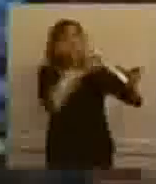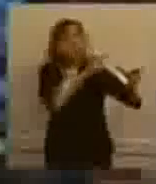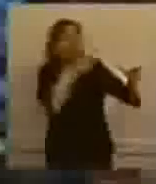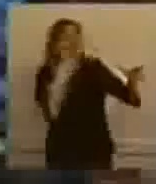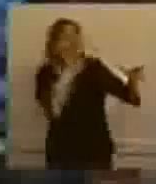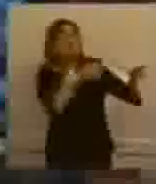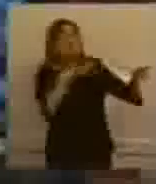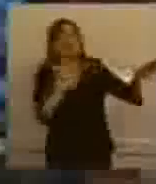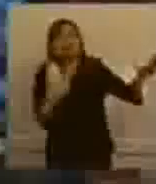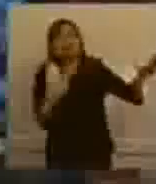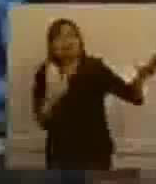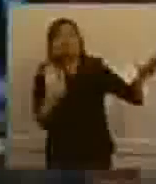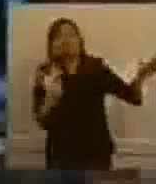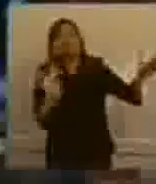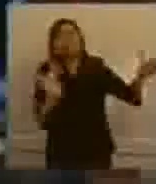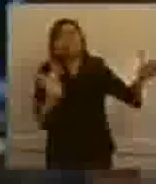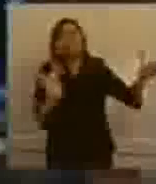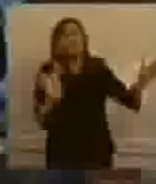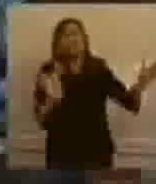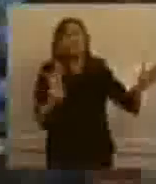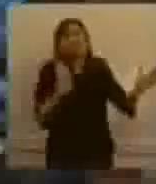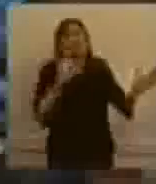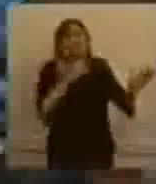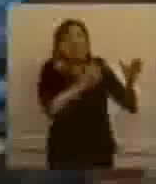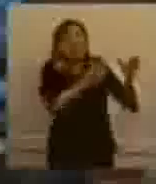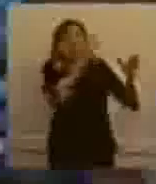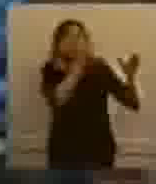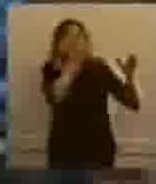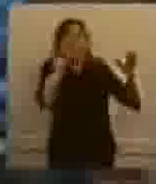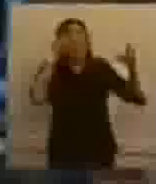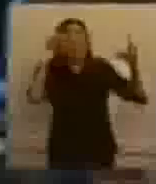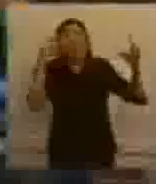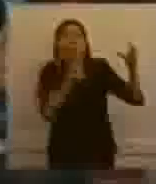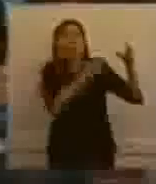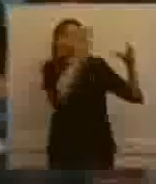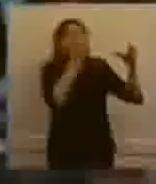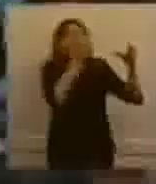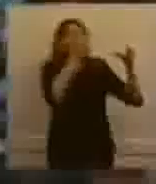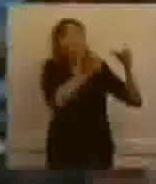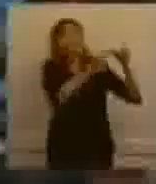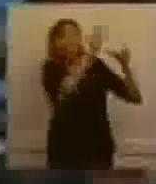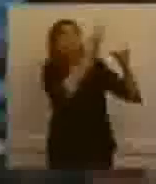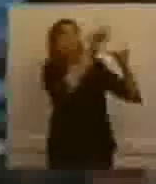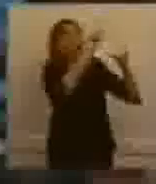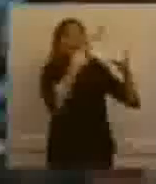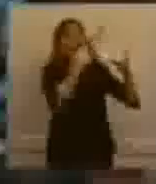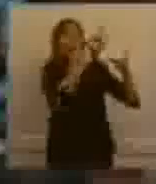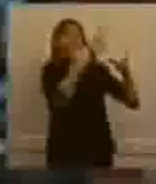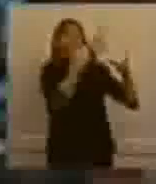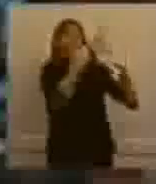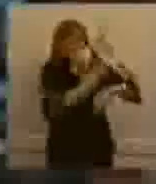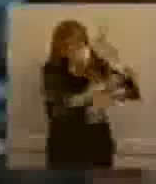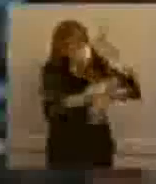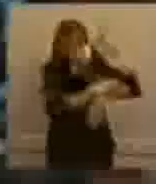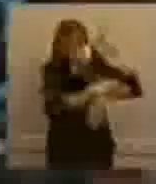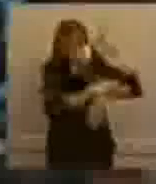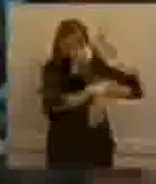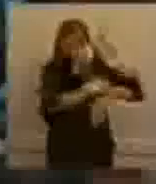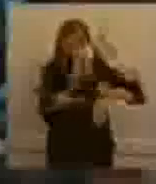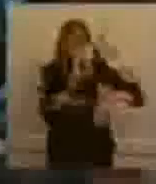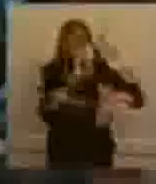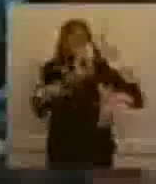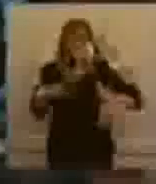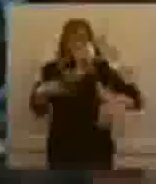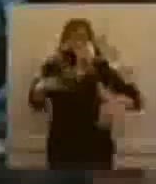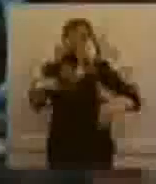dije? Bueno, a alargar humo, a alargar humo y cenizas y piedra pomes, porque además debemos decirlo, en Villa de